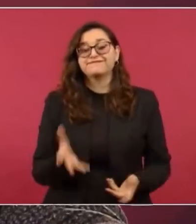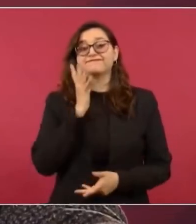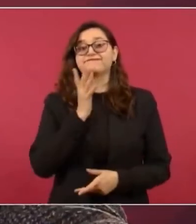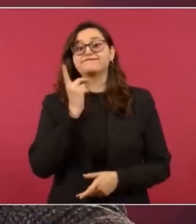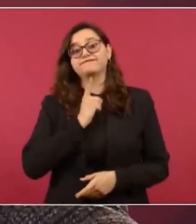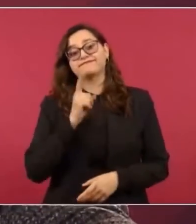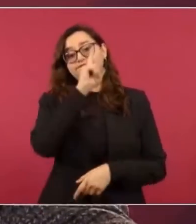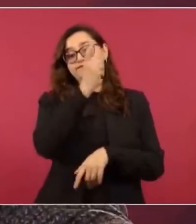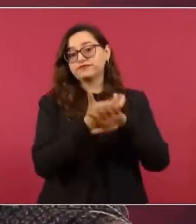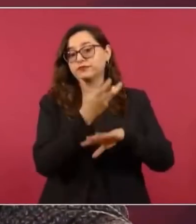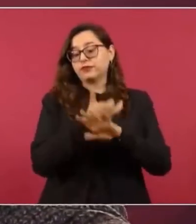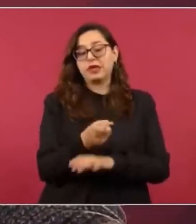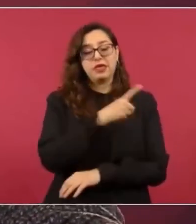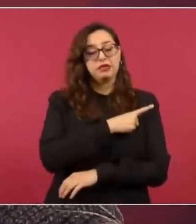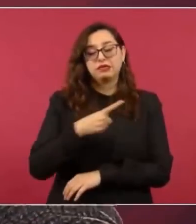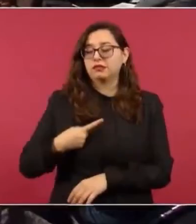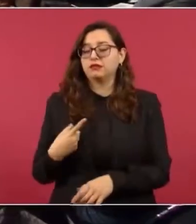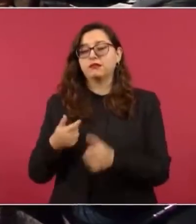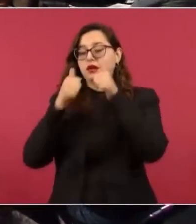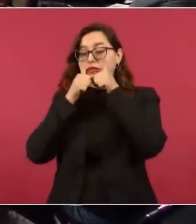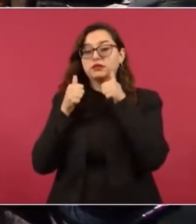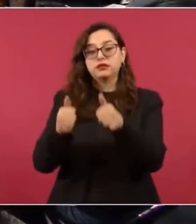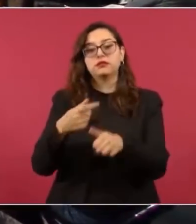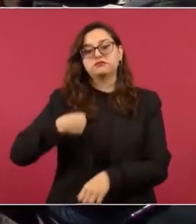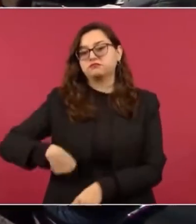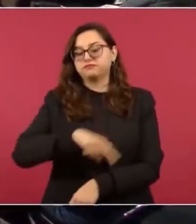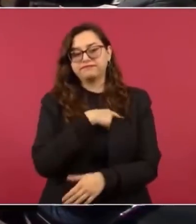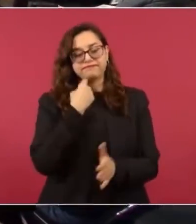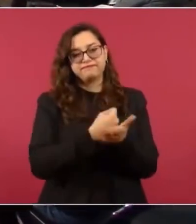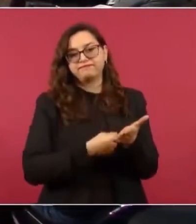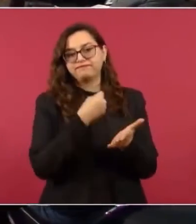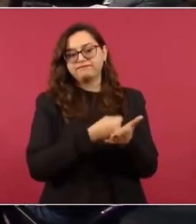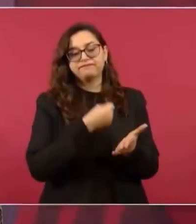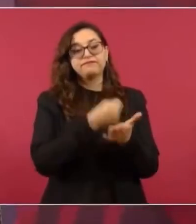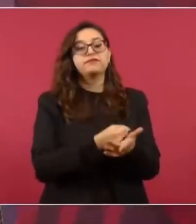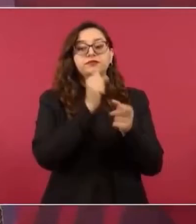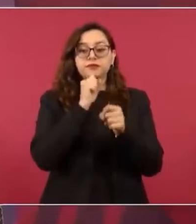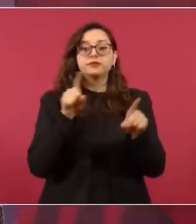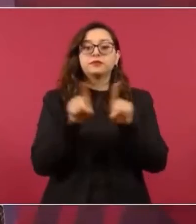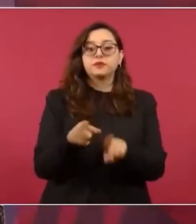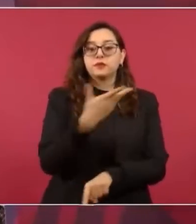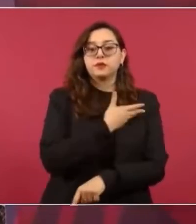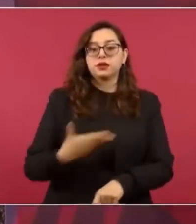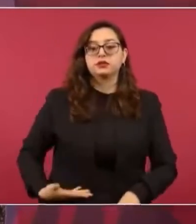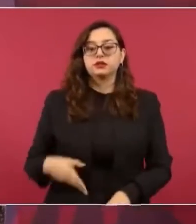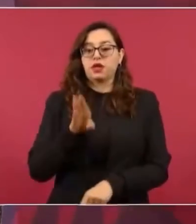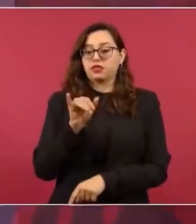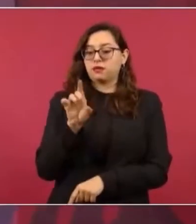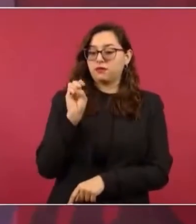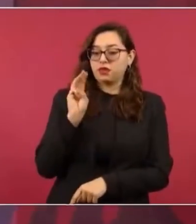Vamos a seguir insistiendo. Y le agradecemos también al presidente Biden que aun